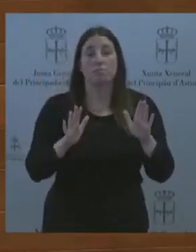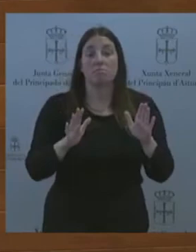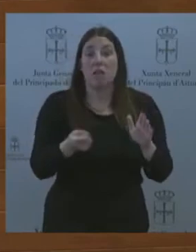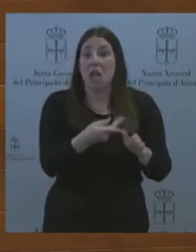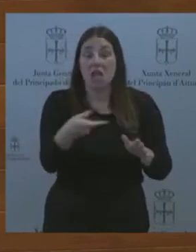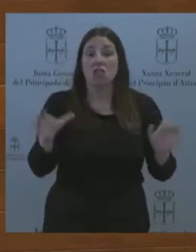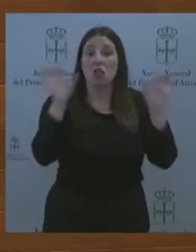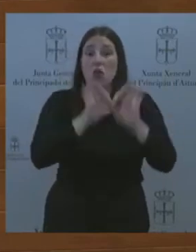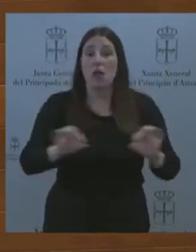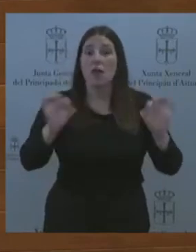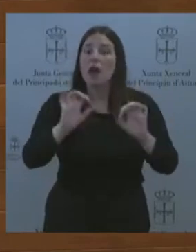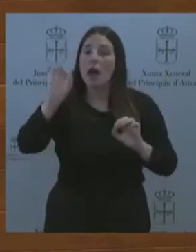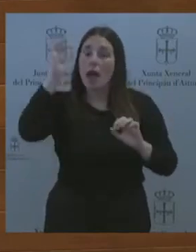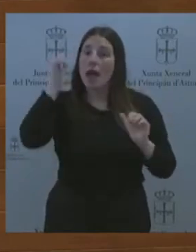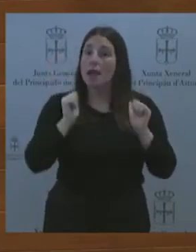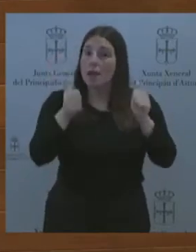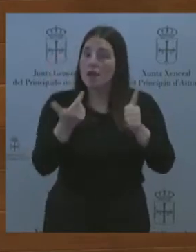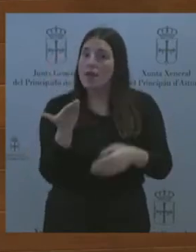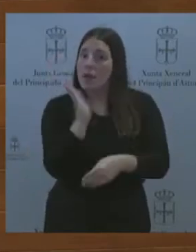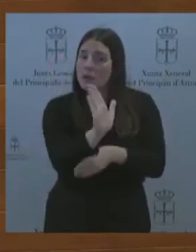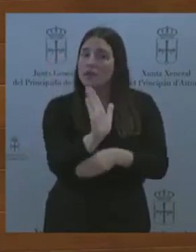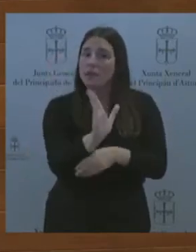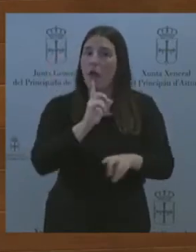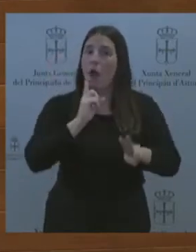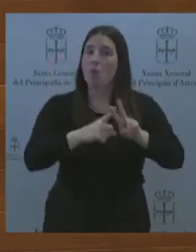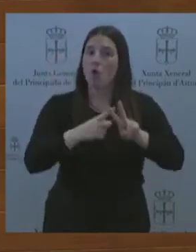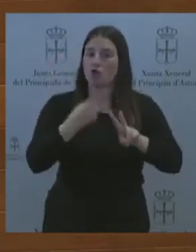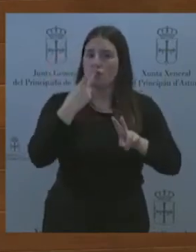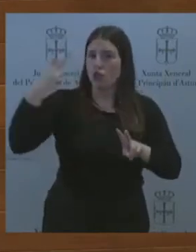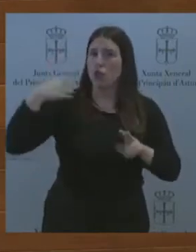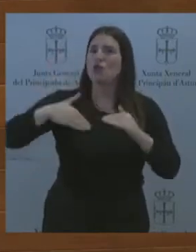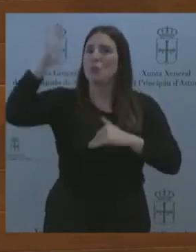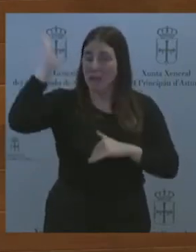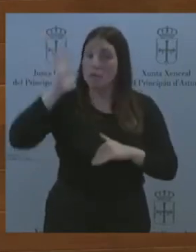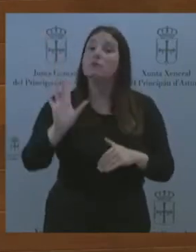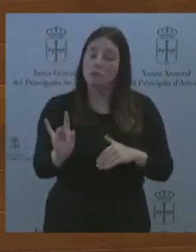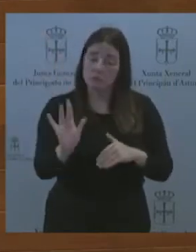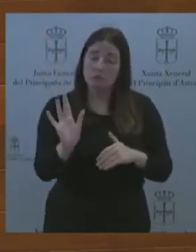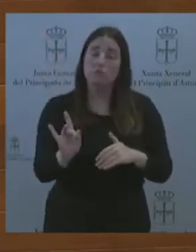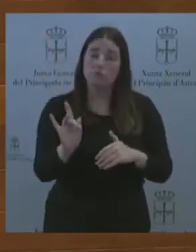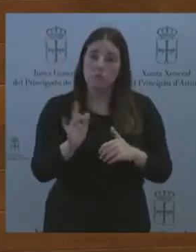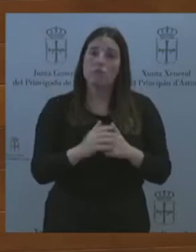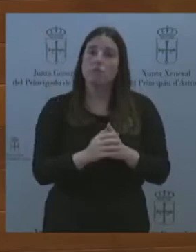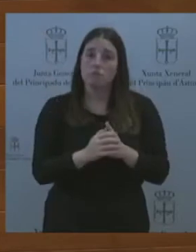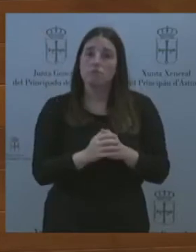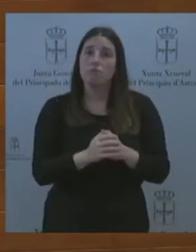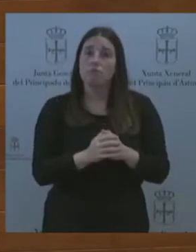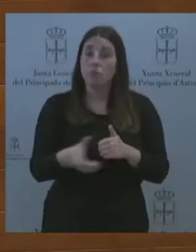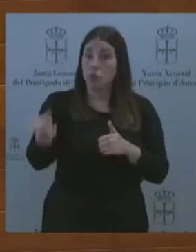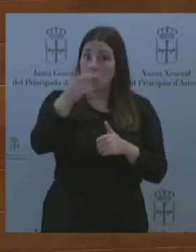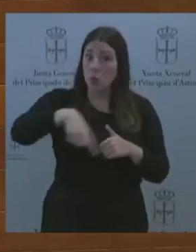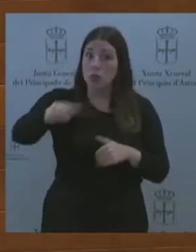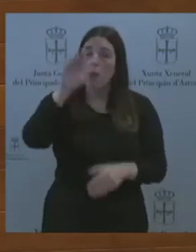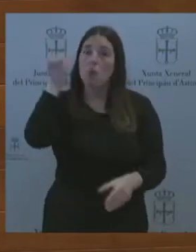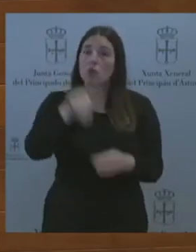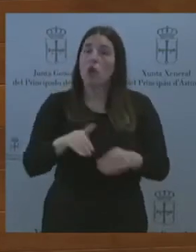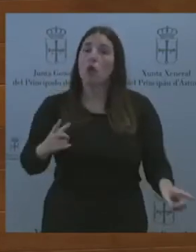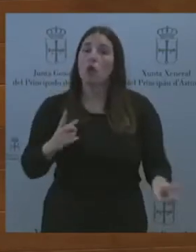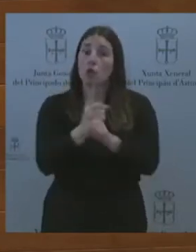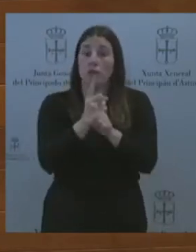Vox hace más de dos años, señorías. Sí, sí, sí, sí. Y ustedes la votaron en contra, como evidentemente acostumbran.